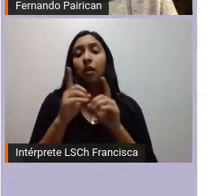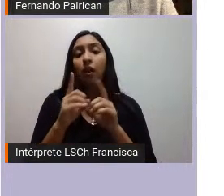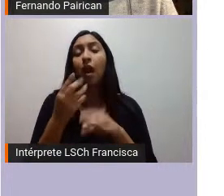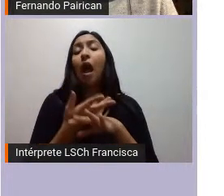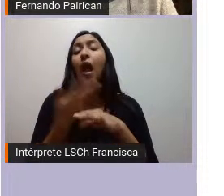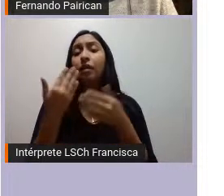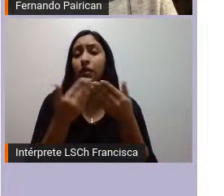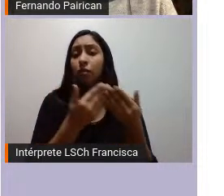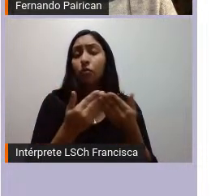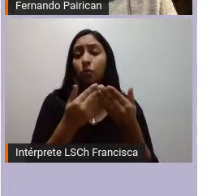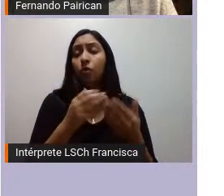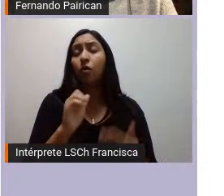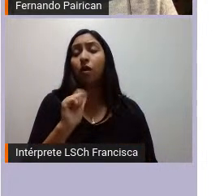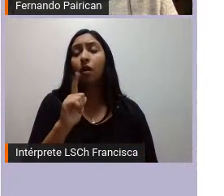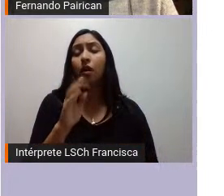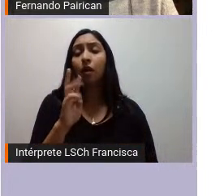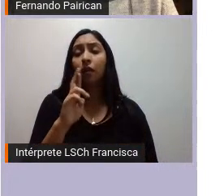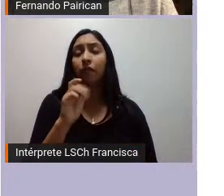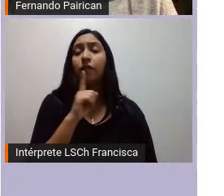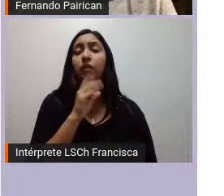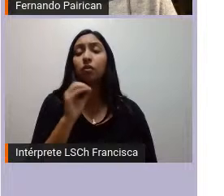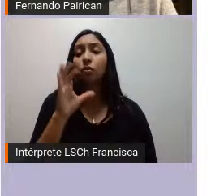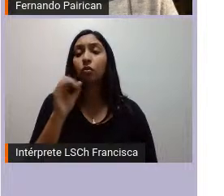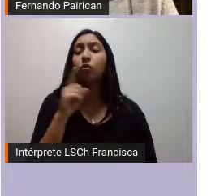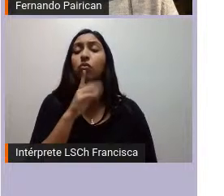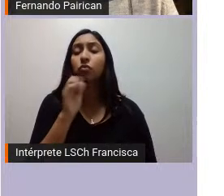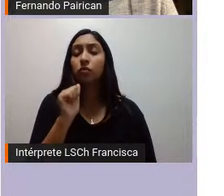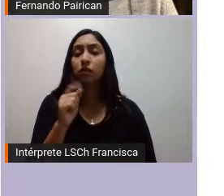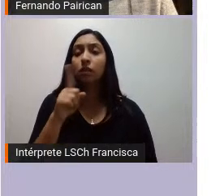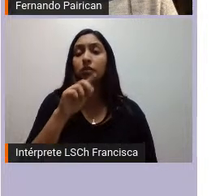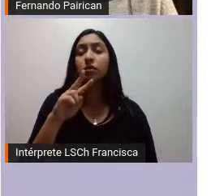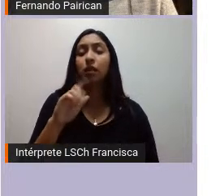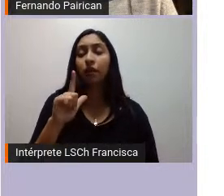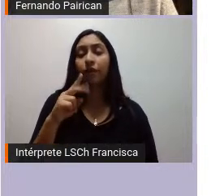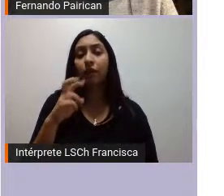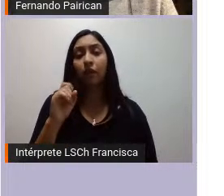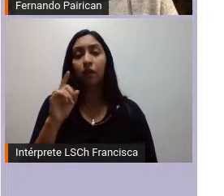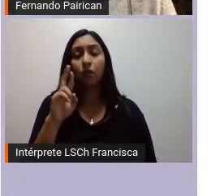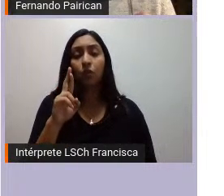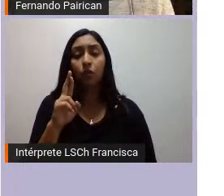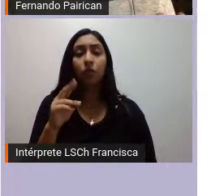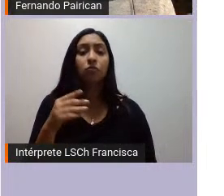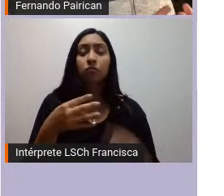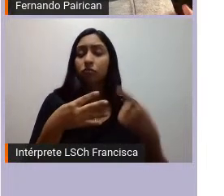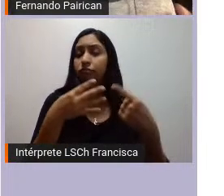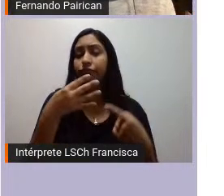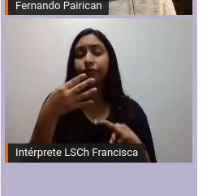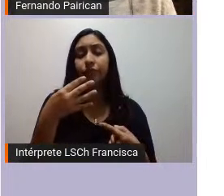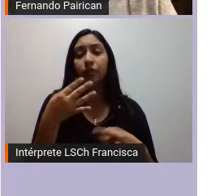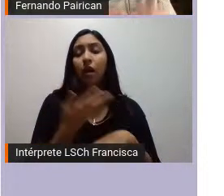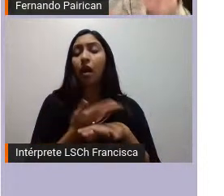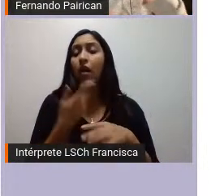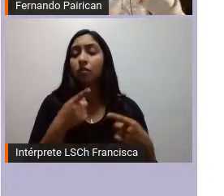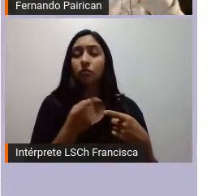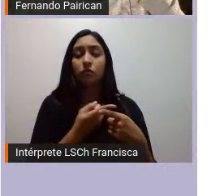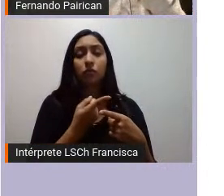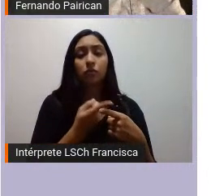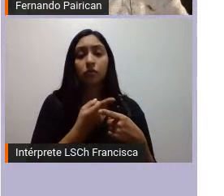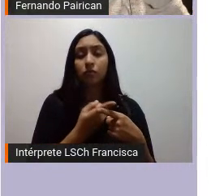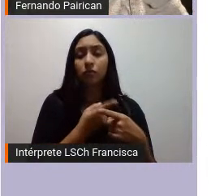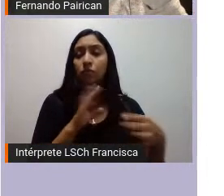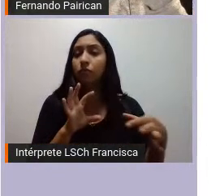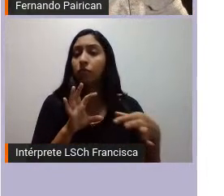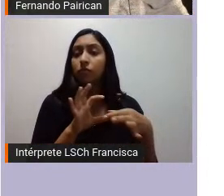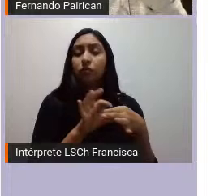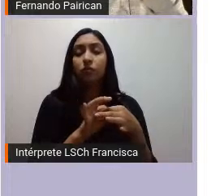la convención los textos de Álvaro García Linera Salvador Millaleo dan cuenta de que este es un debate que está muy anclado en la década de los 80